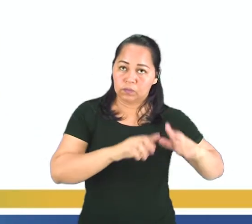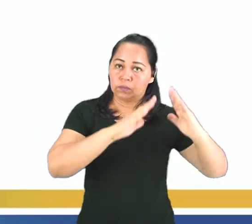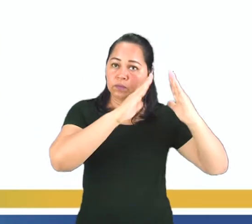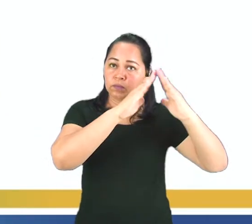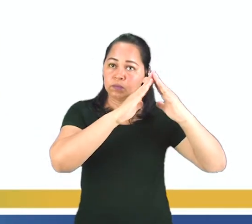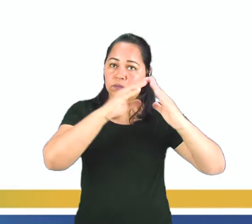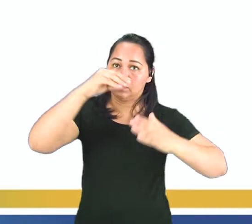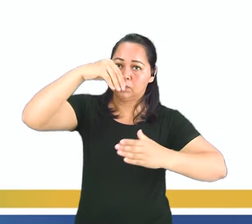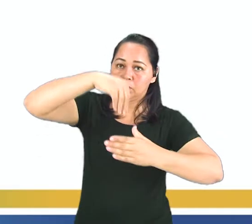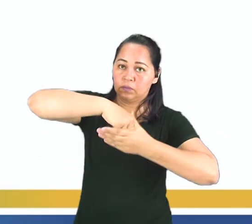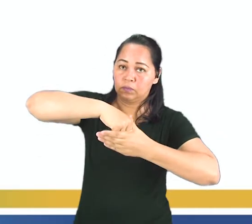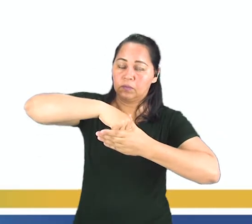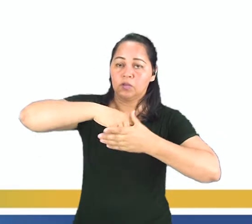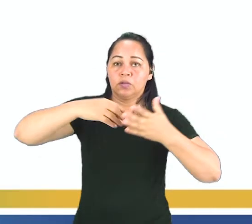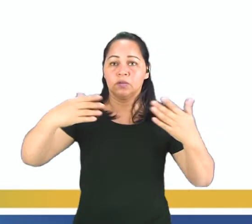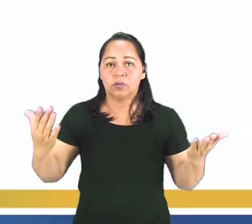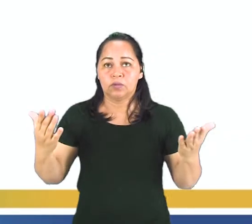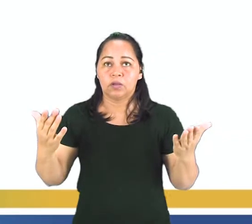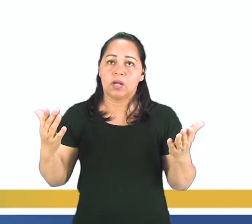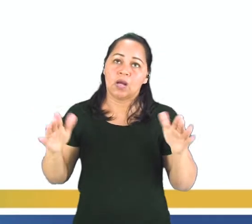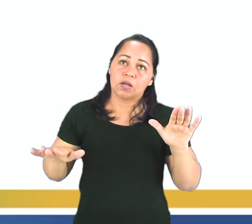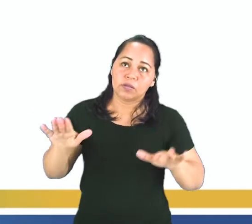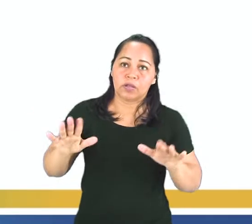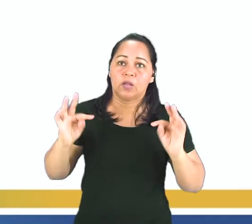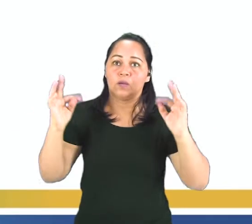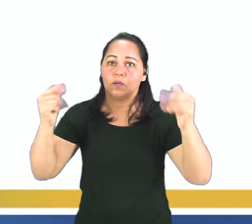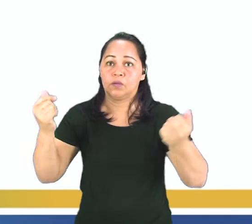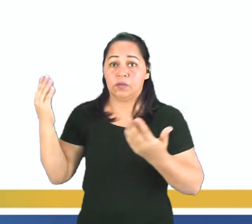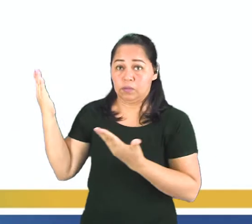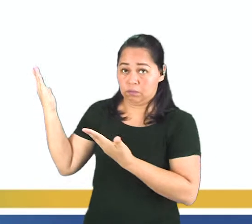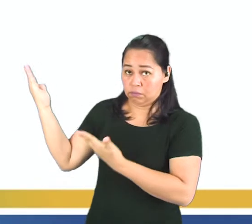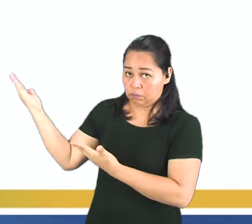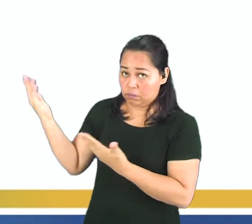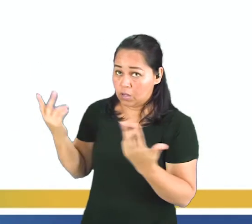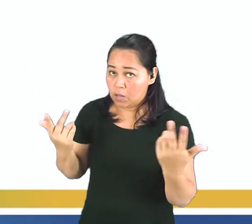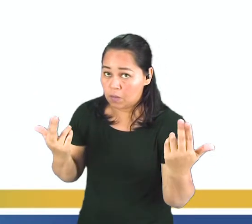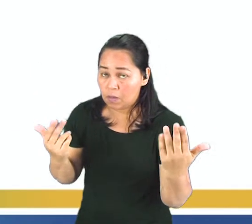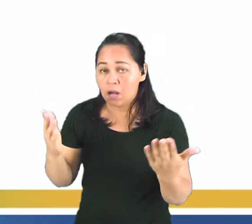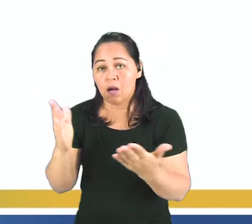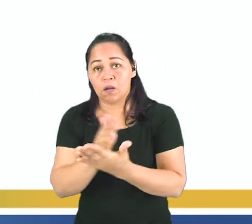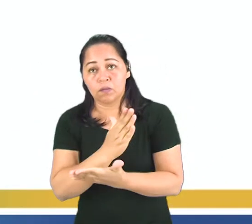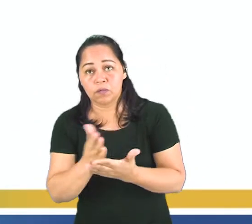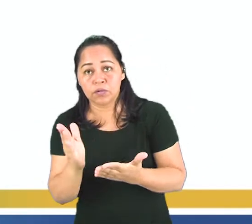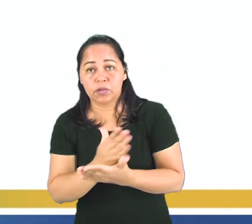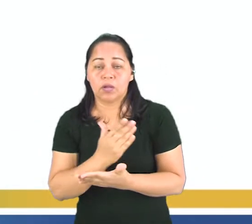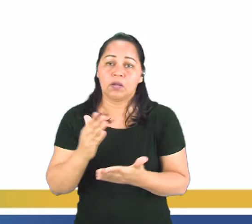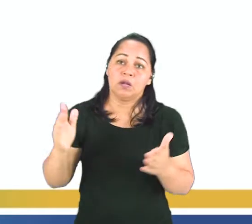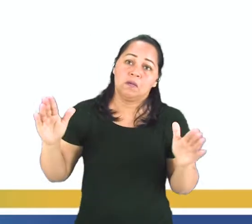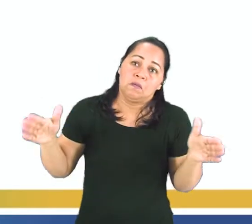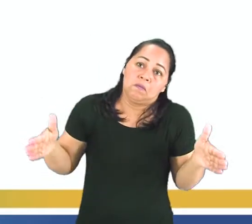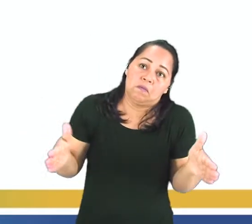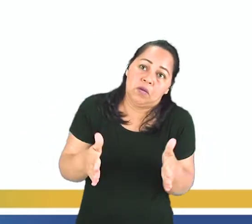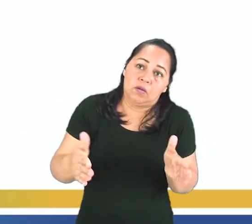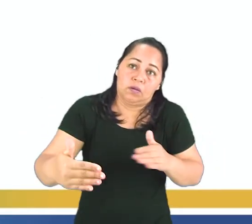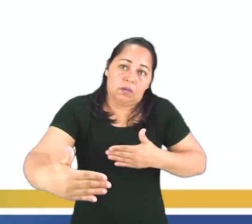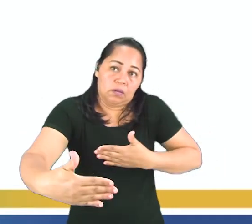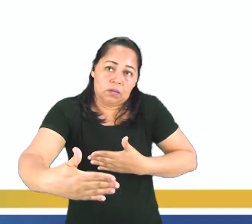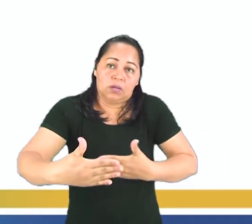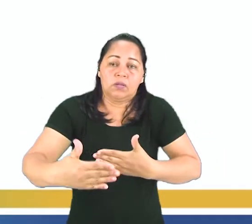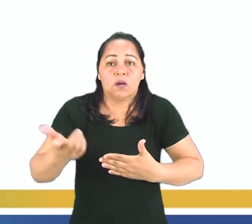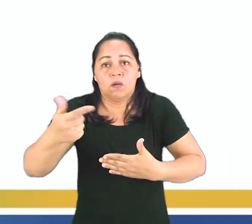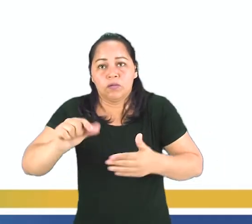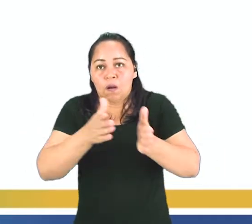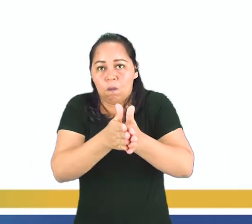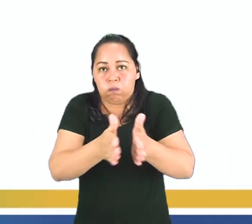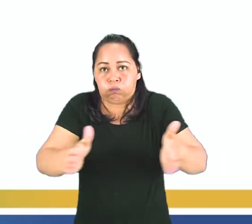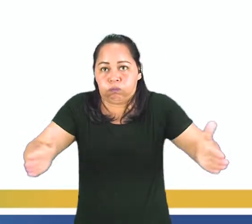son todas las casas que van a tener todas estas partes. Algunas van a tener menos partes. Otras van a